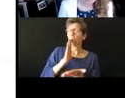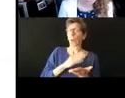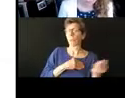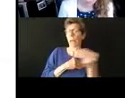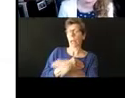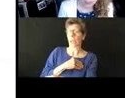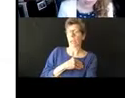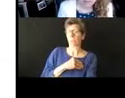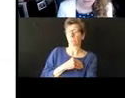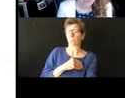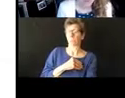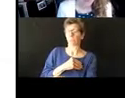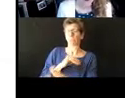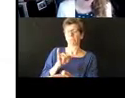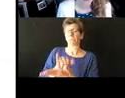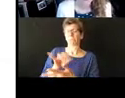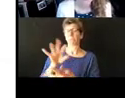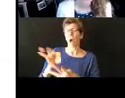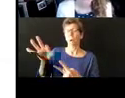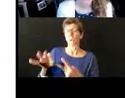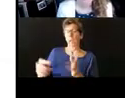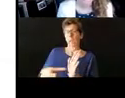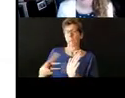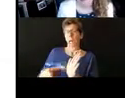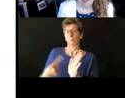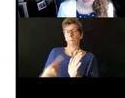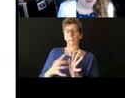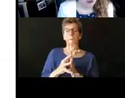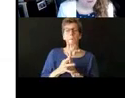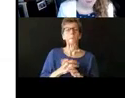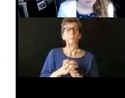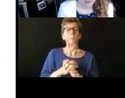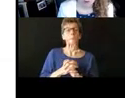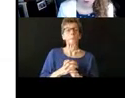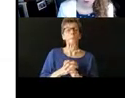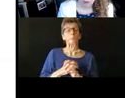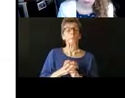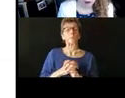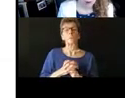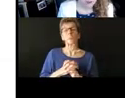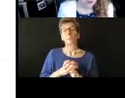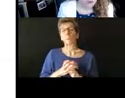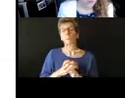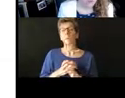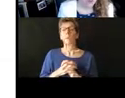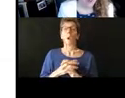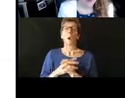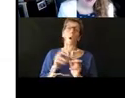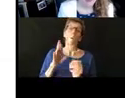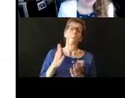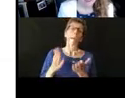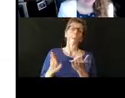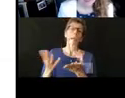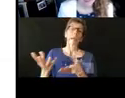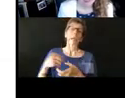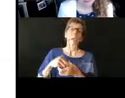son cosas que podemos hablar a partir de este webinario pero hay opciones que pueden hacer tener